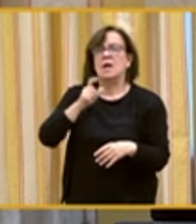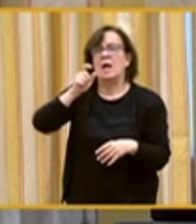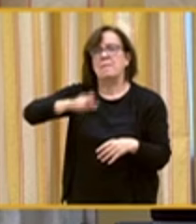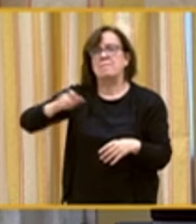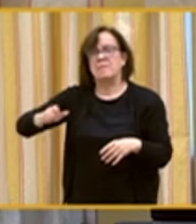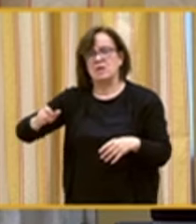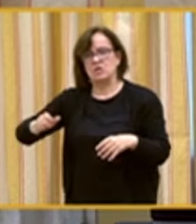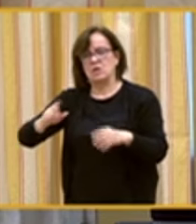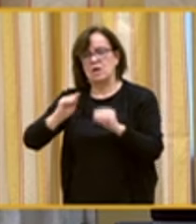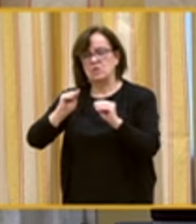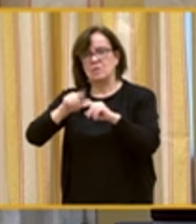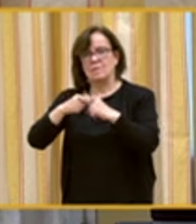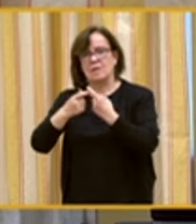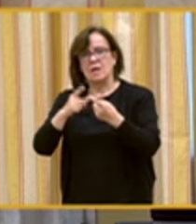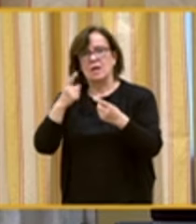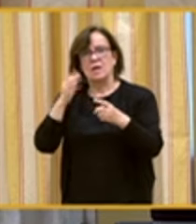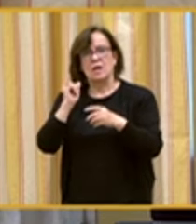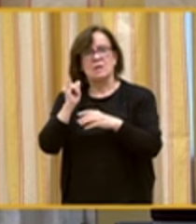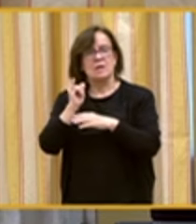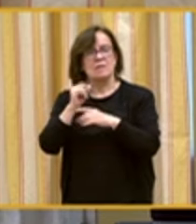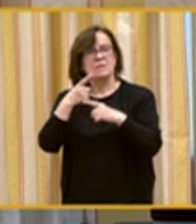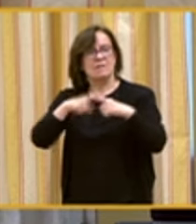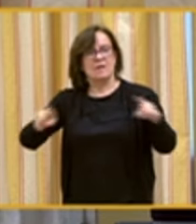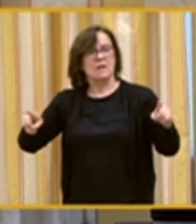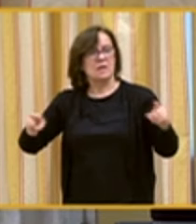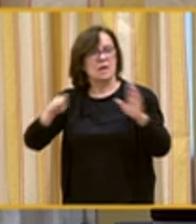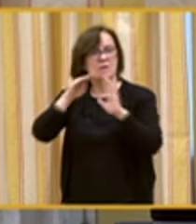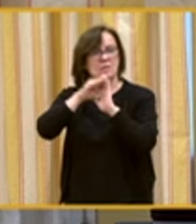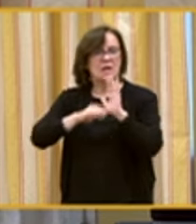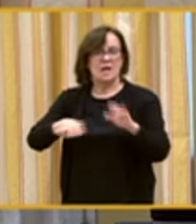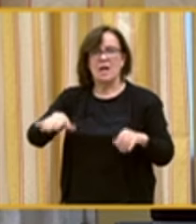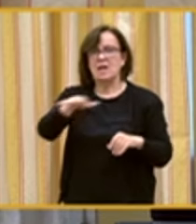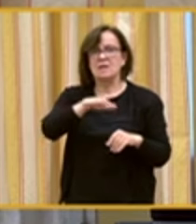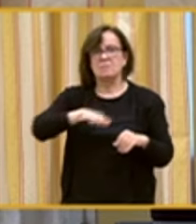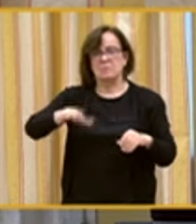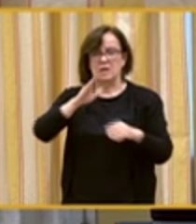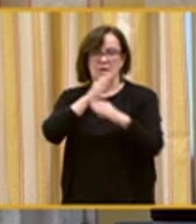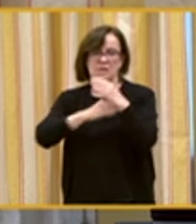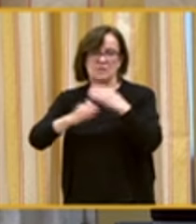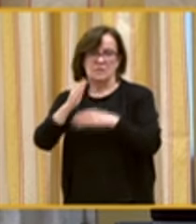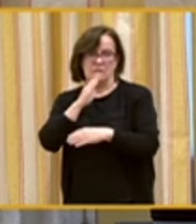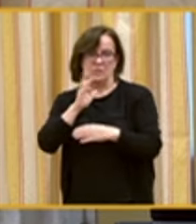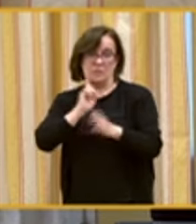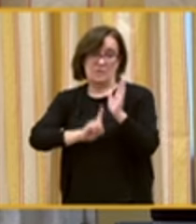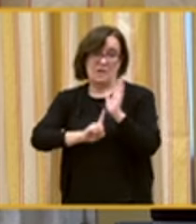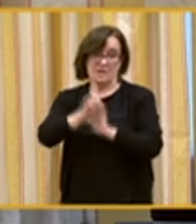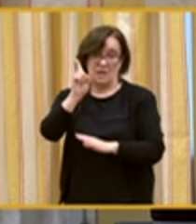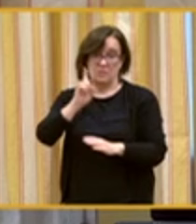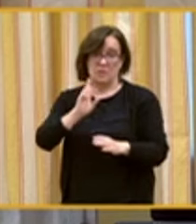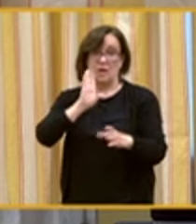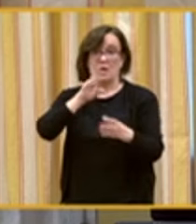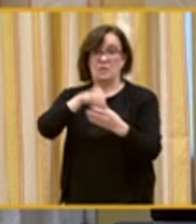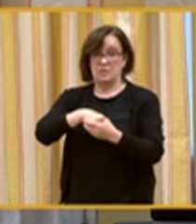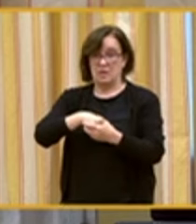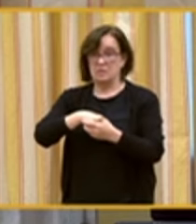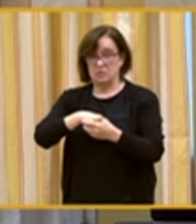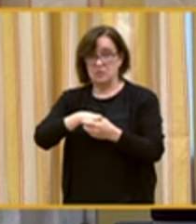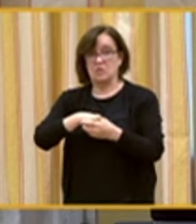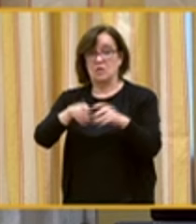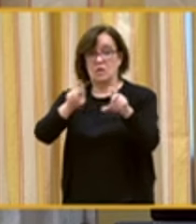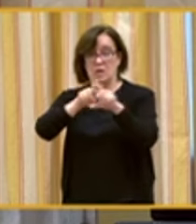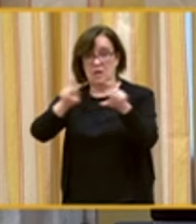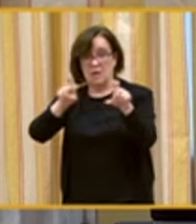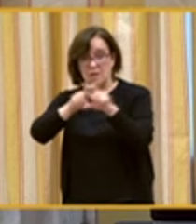familias que presentan diferentes condiciones en el espacio de las discapacidades del desarrollo. Dentro de nuestras entidades